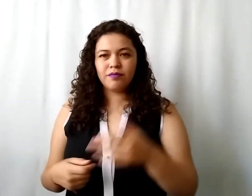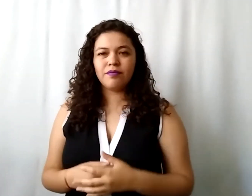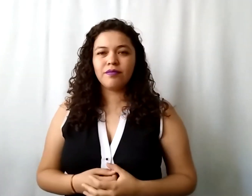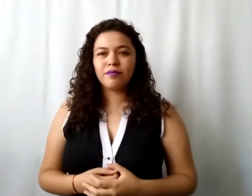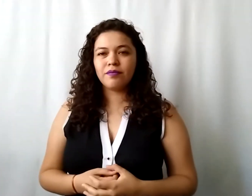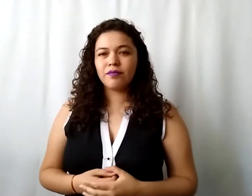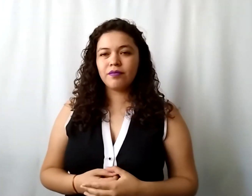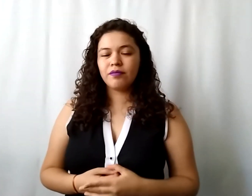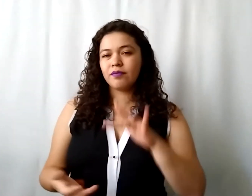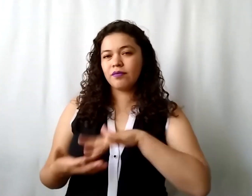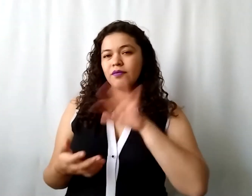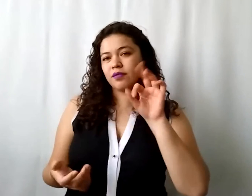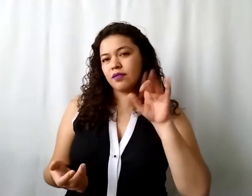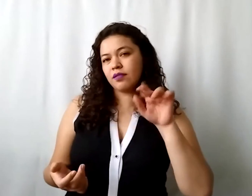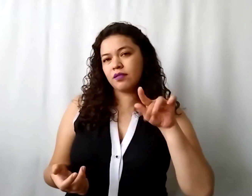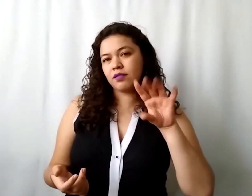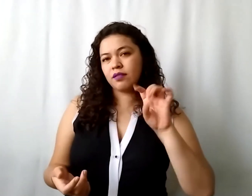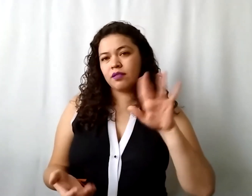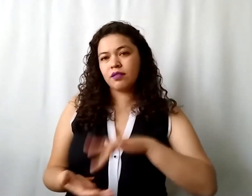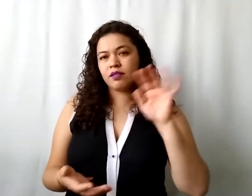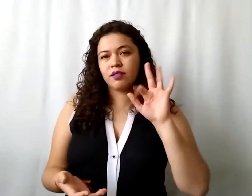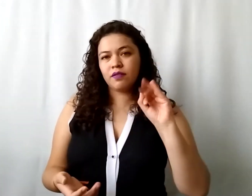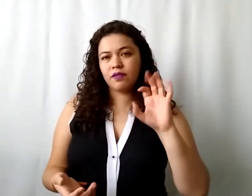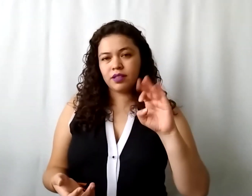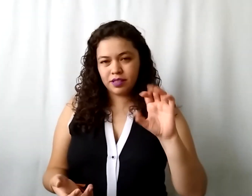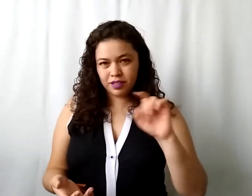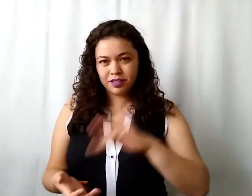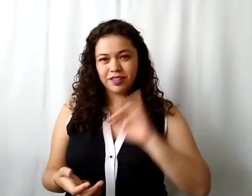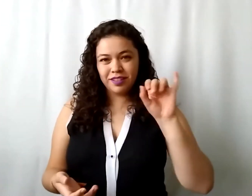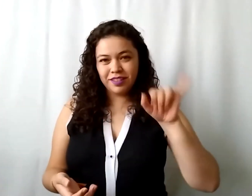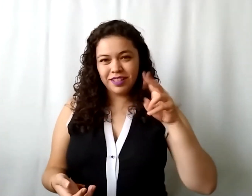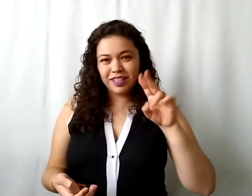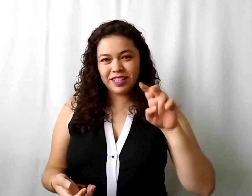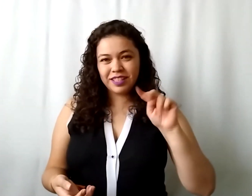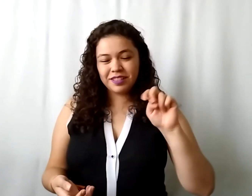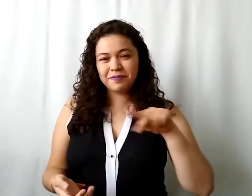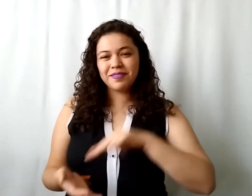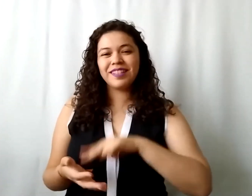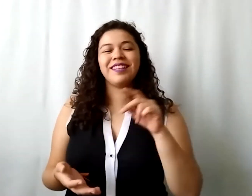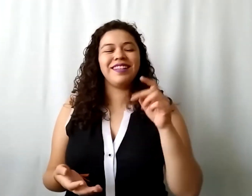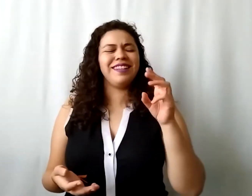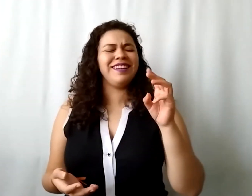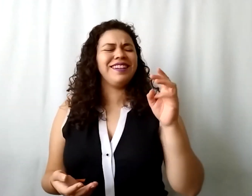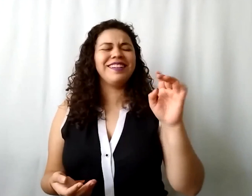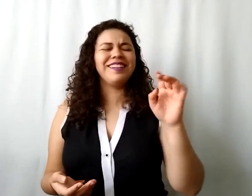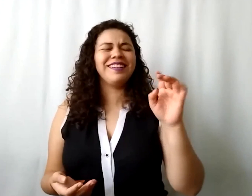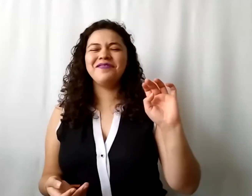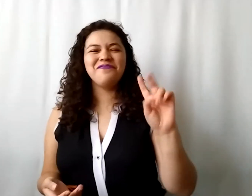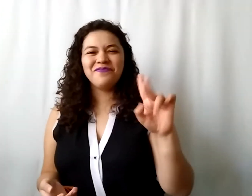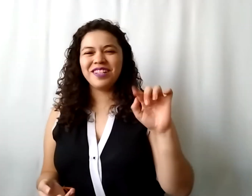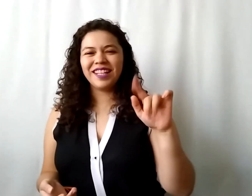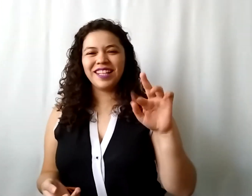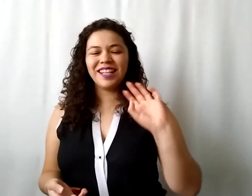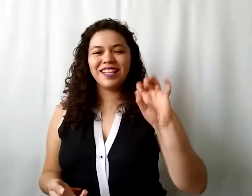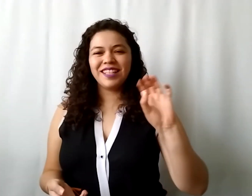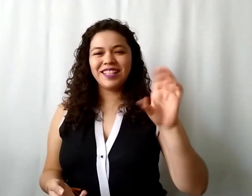gracias Fernando gracias Francisco Yasmín Virginia si ya no tienen más dudas les voy a poner en el chat